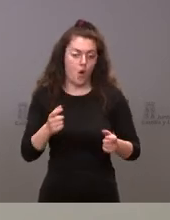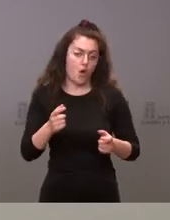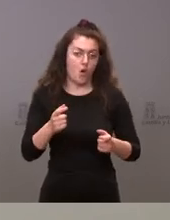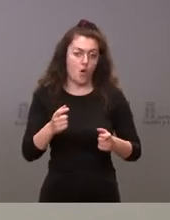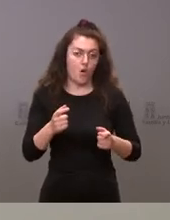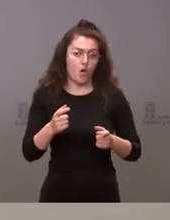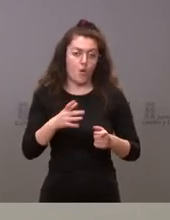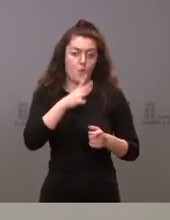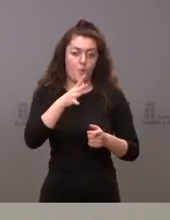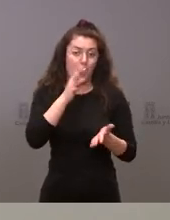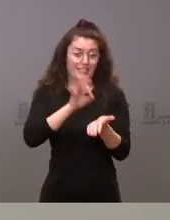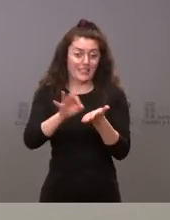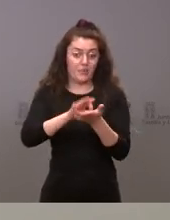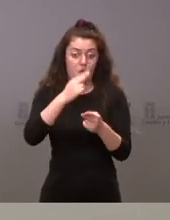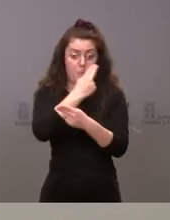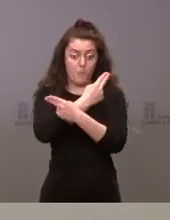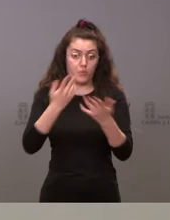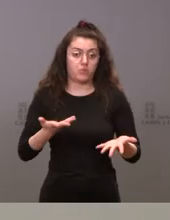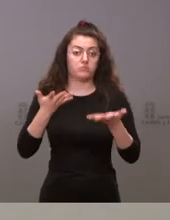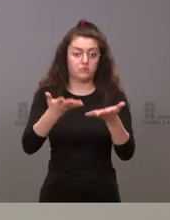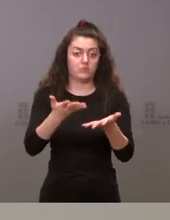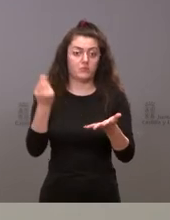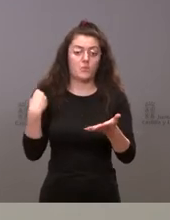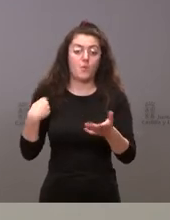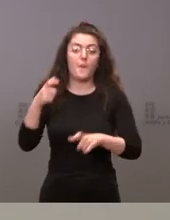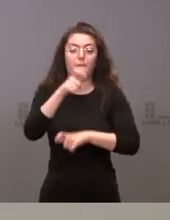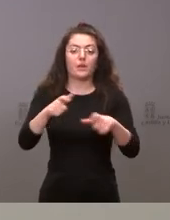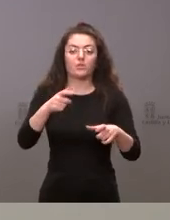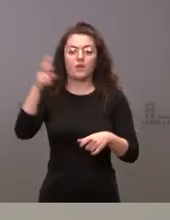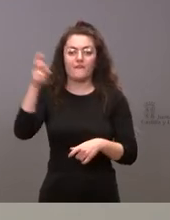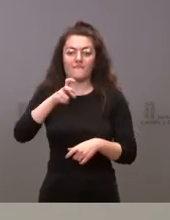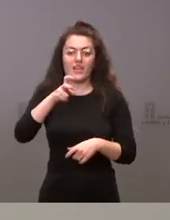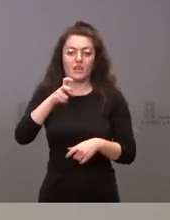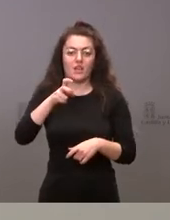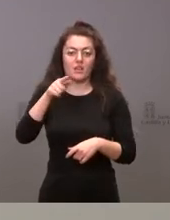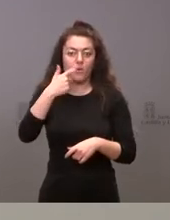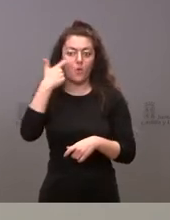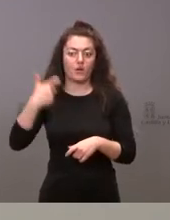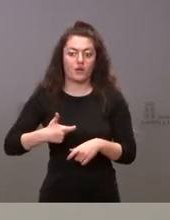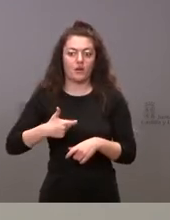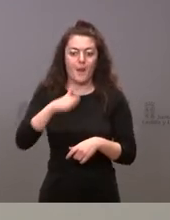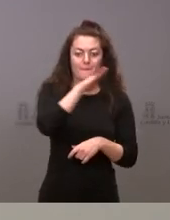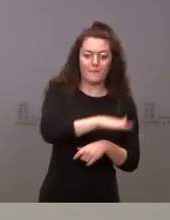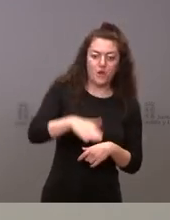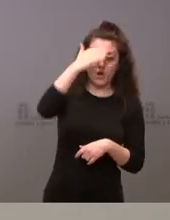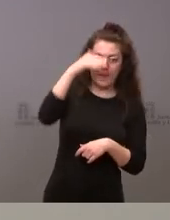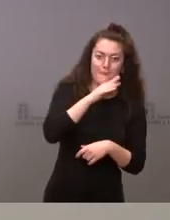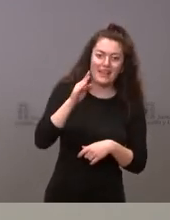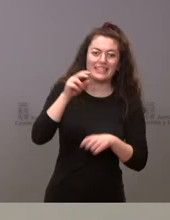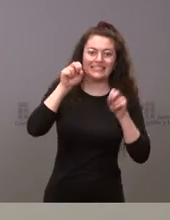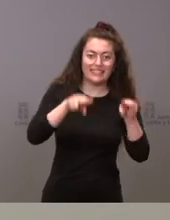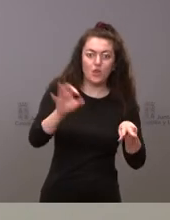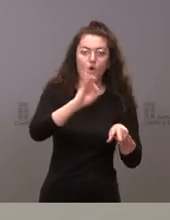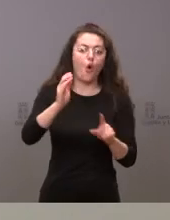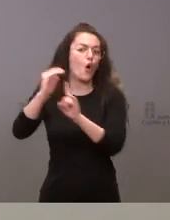procedan de Ucrania bien sean como menores no acompañados o bien sean en su condición de refugiados y por tanto sí que